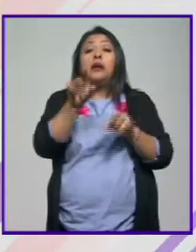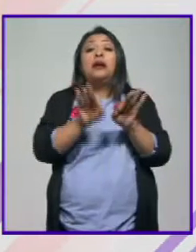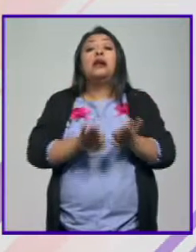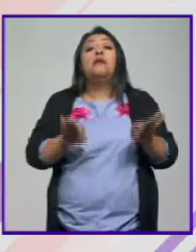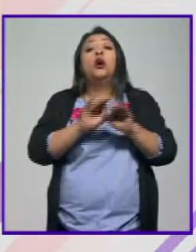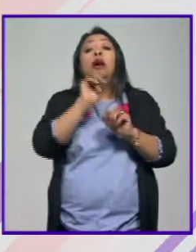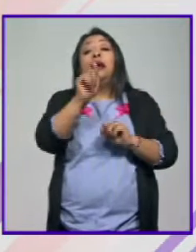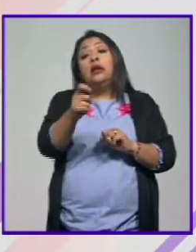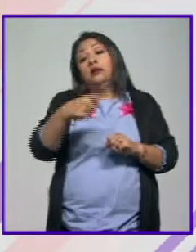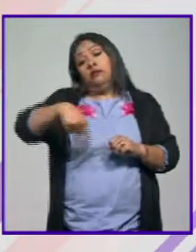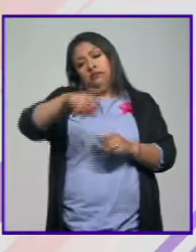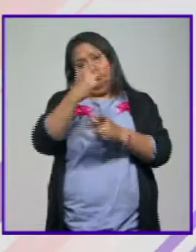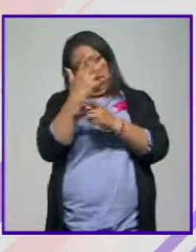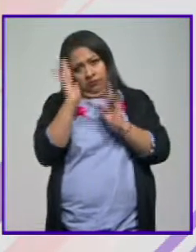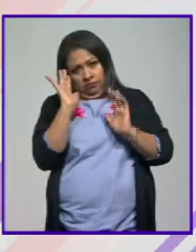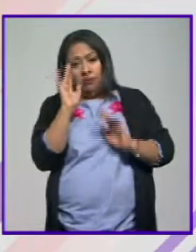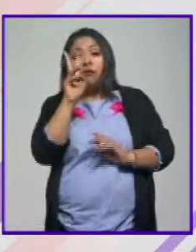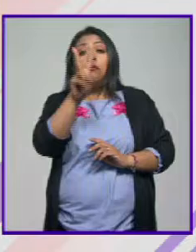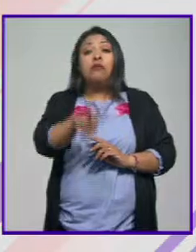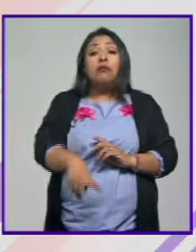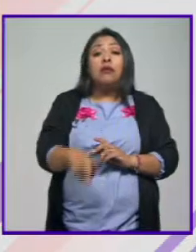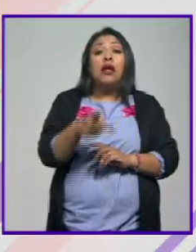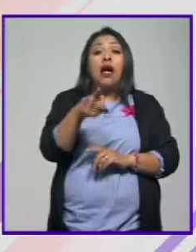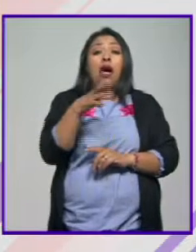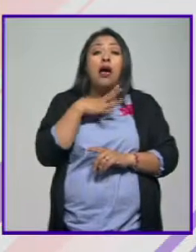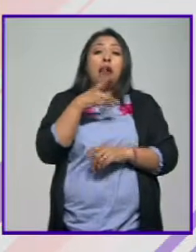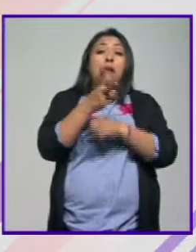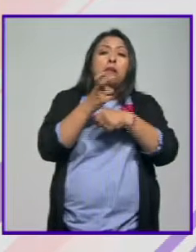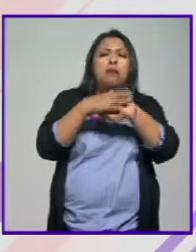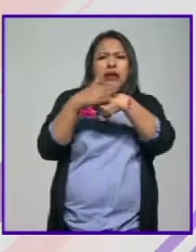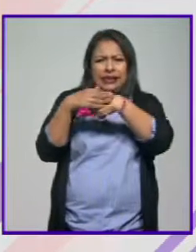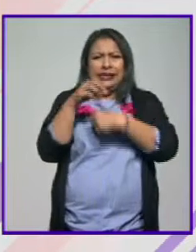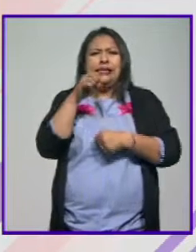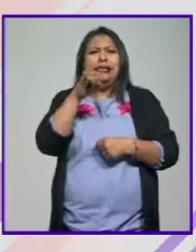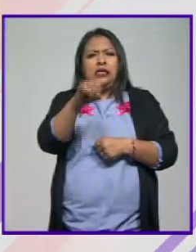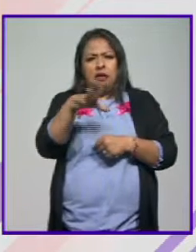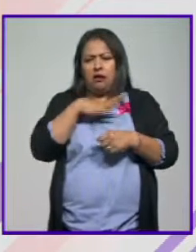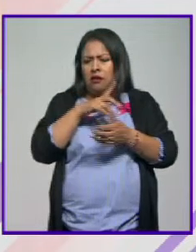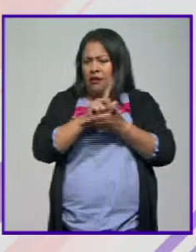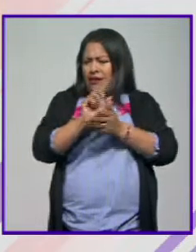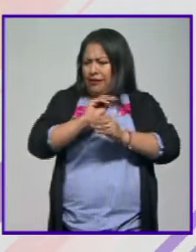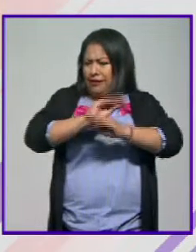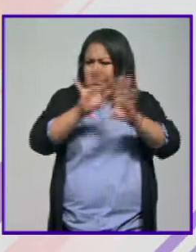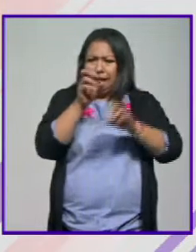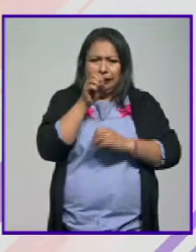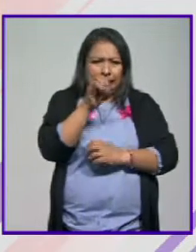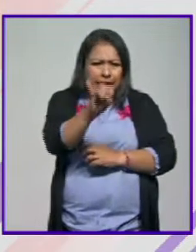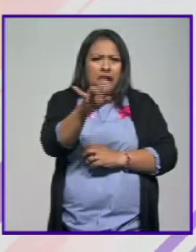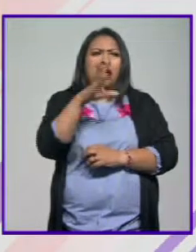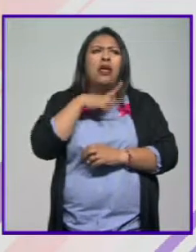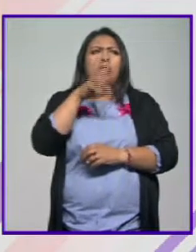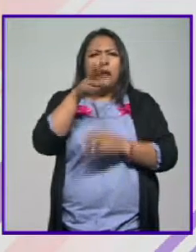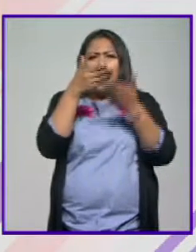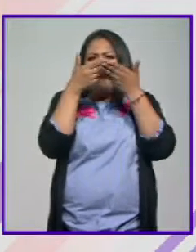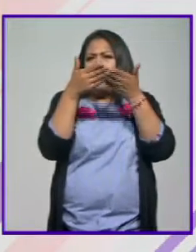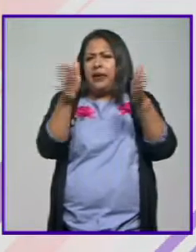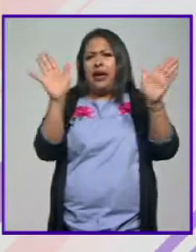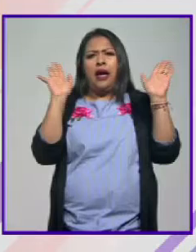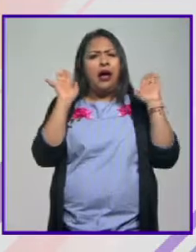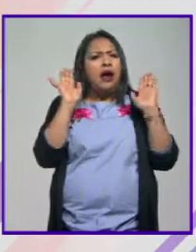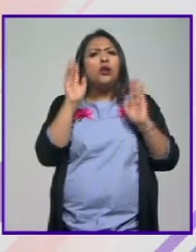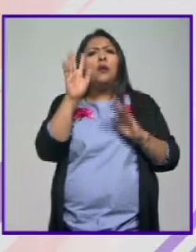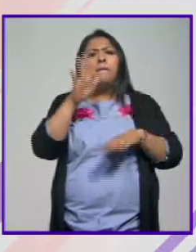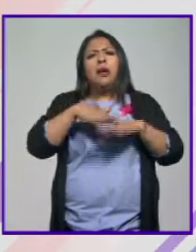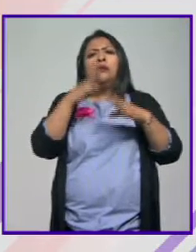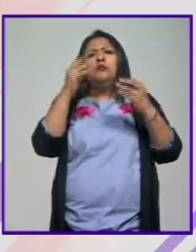que ellos decían que en realidad estas convocatorias sí han sido transparentes, sí han sido a puerta abierta porque la